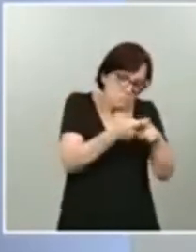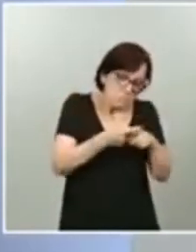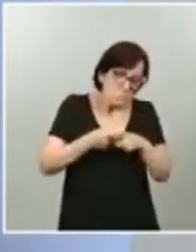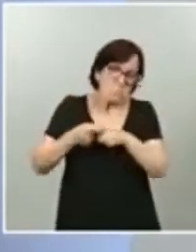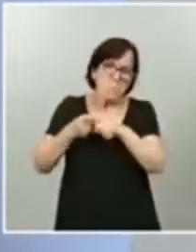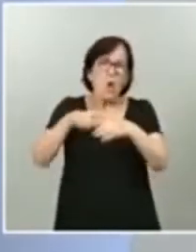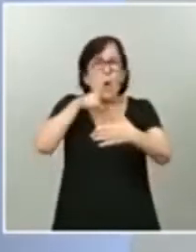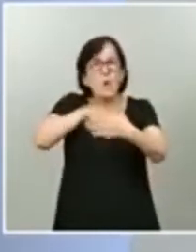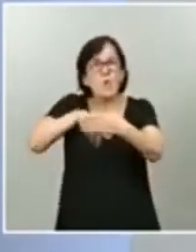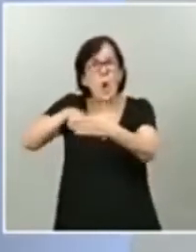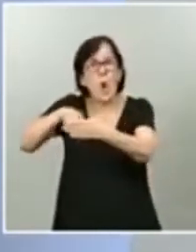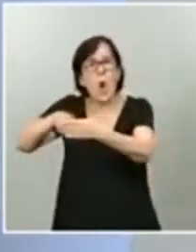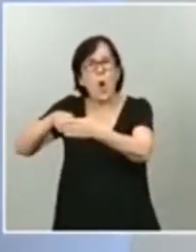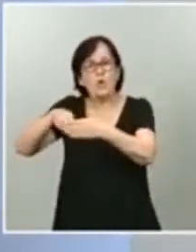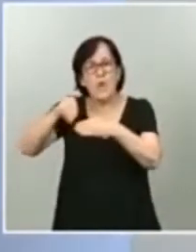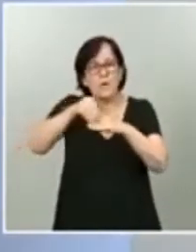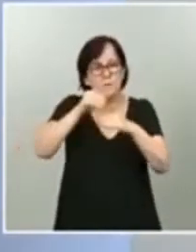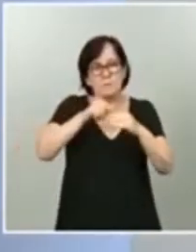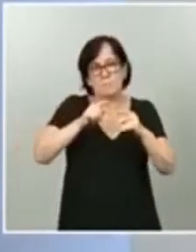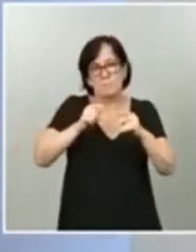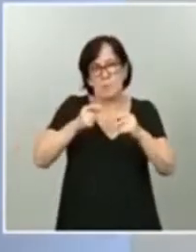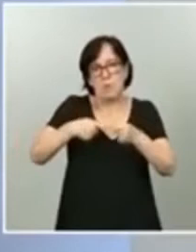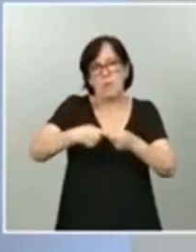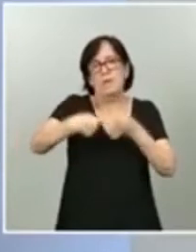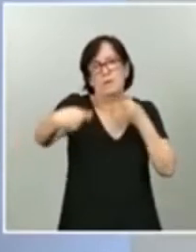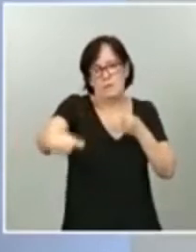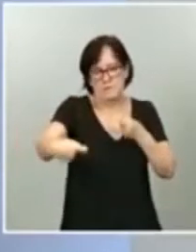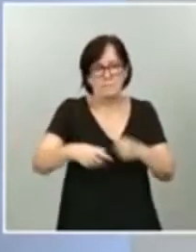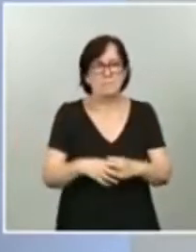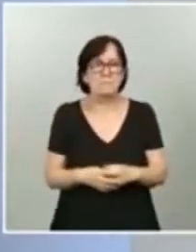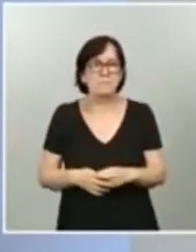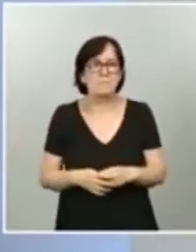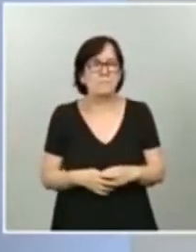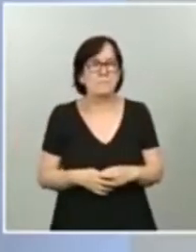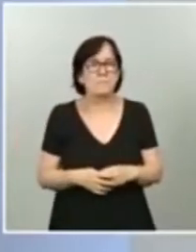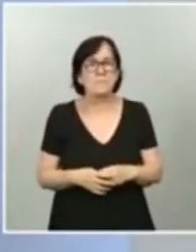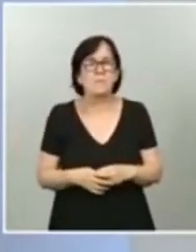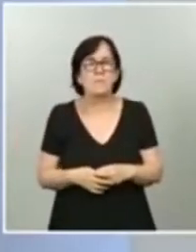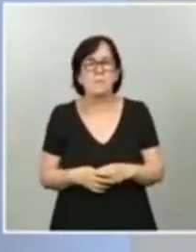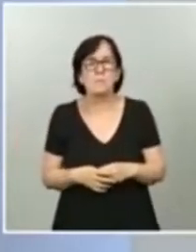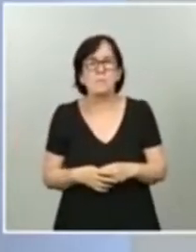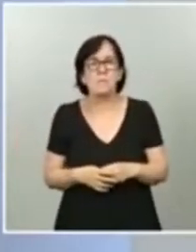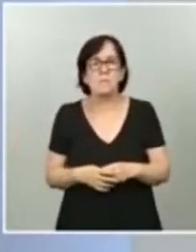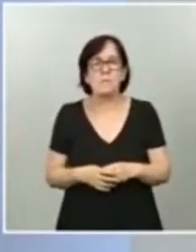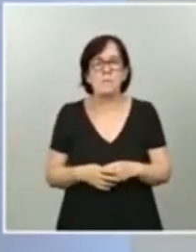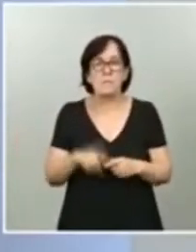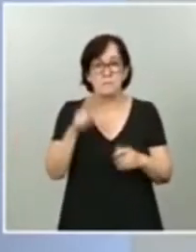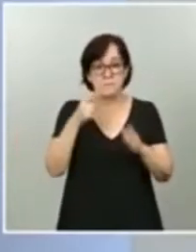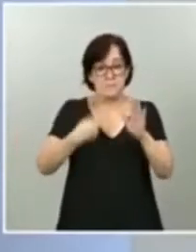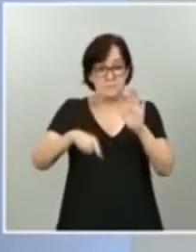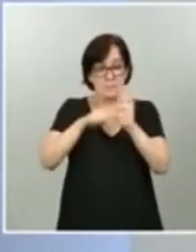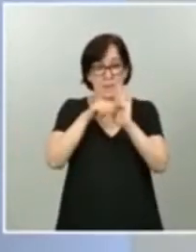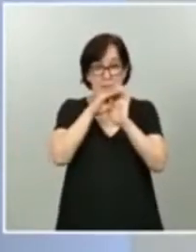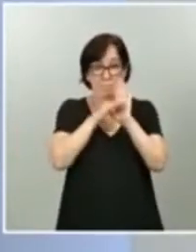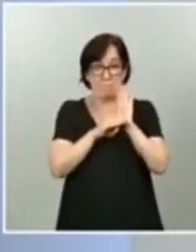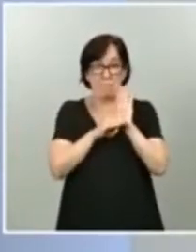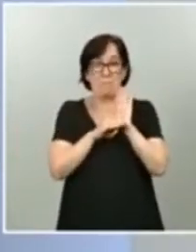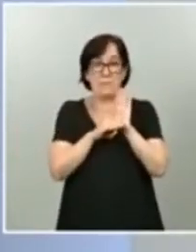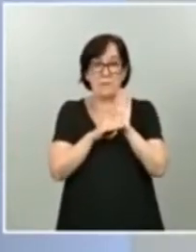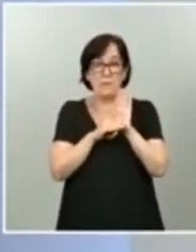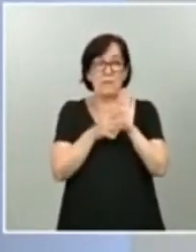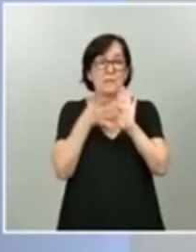que se demoran, sin que se amplíe el plazo. Esta medida implica